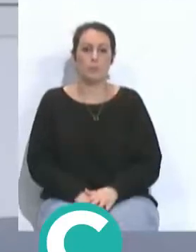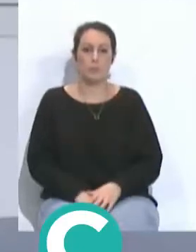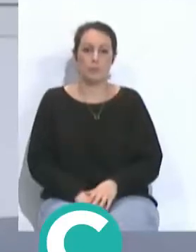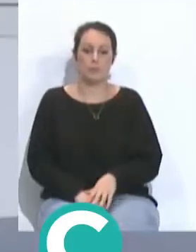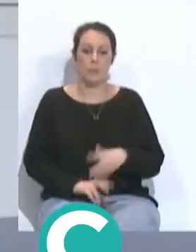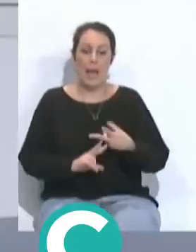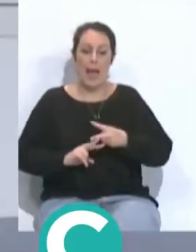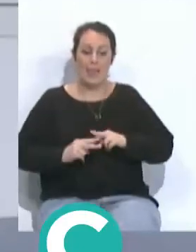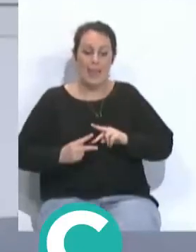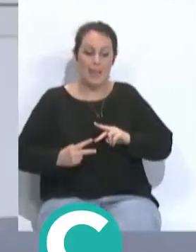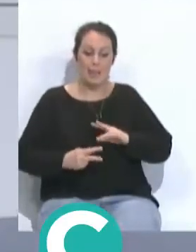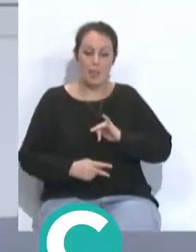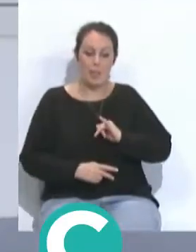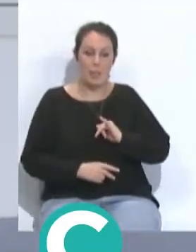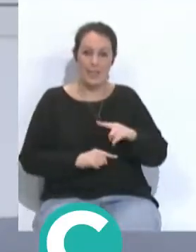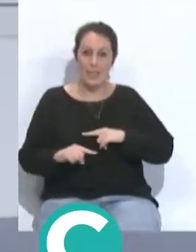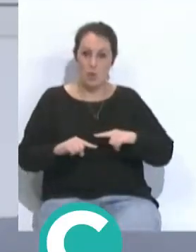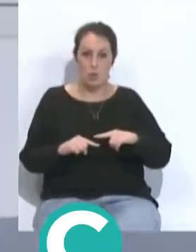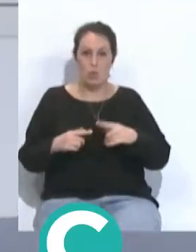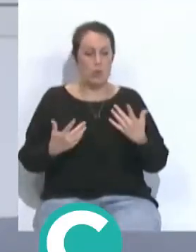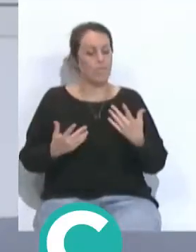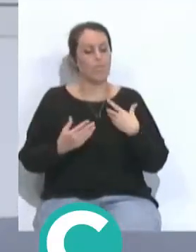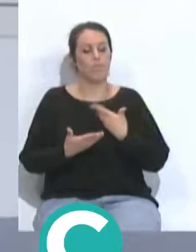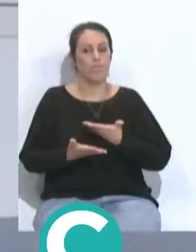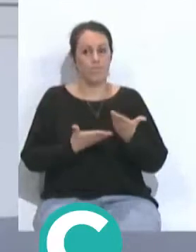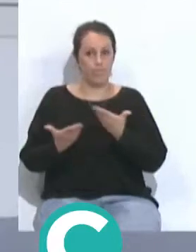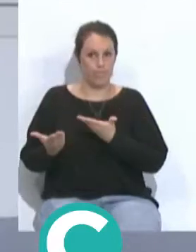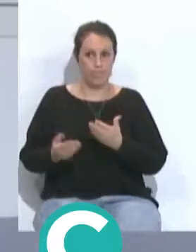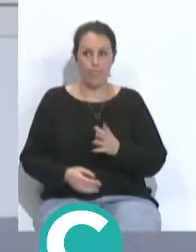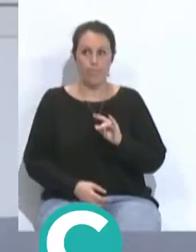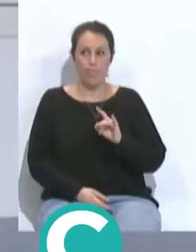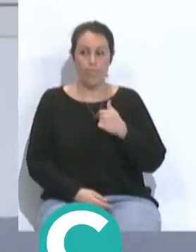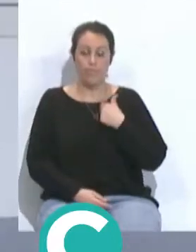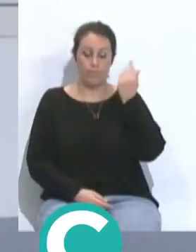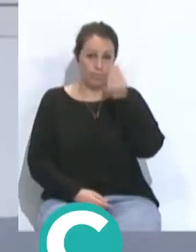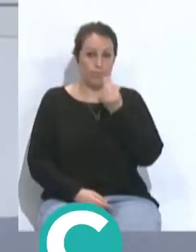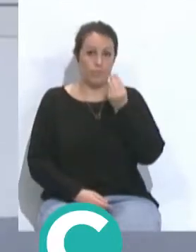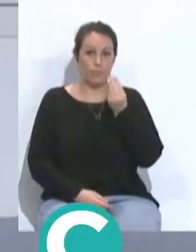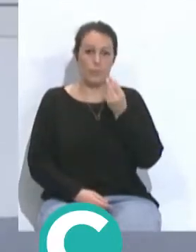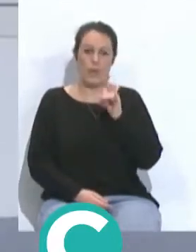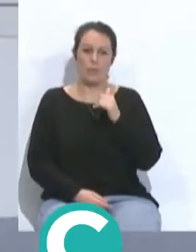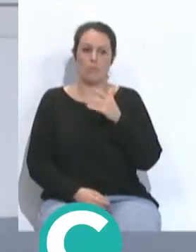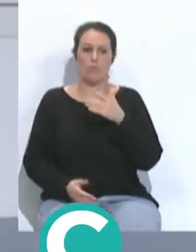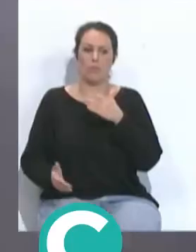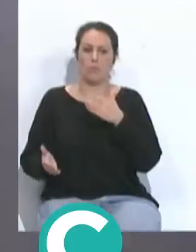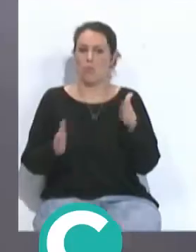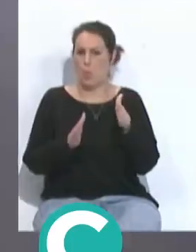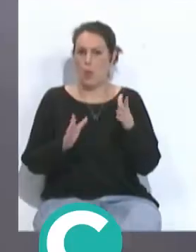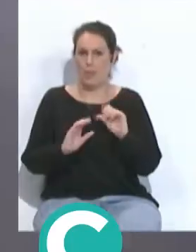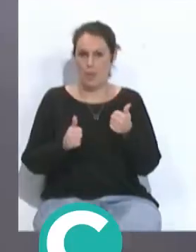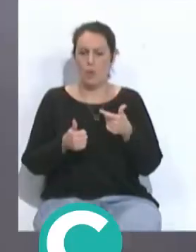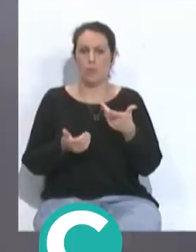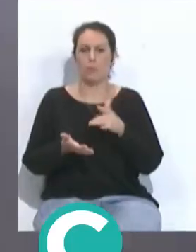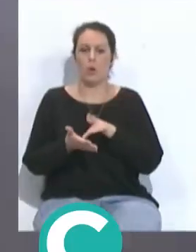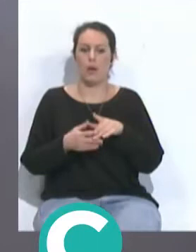el ADN de Sergio es ese Sí, hombre yo pienso hubo su momento al principio cuando